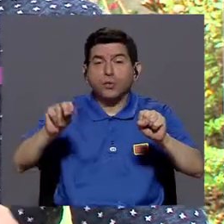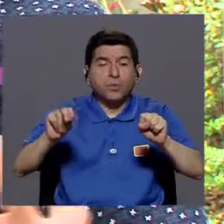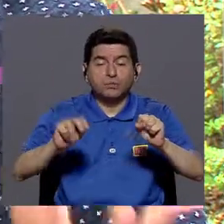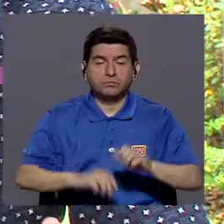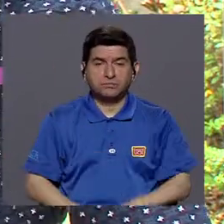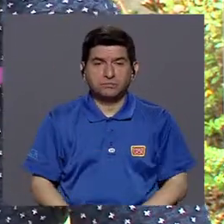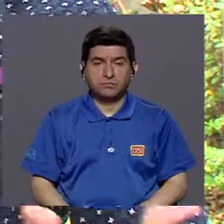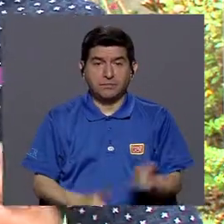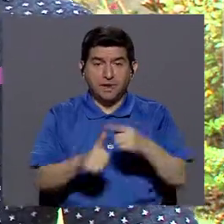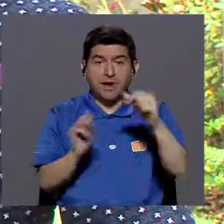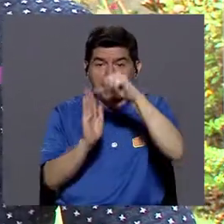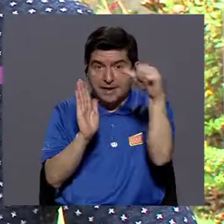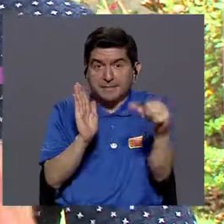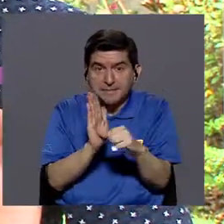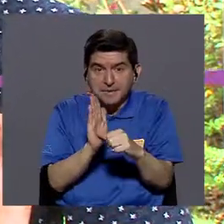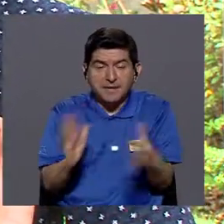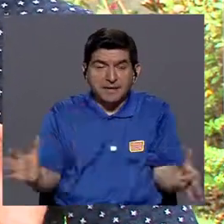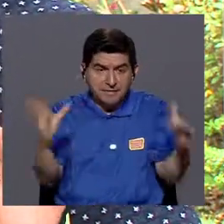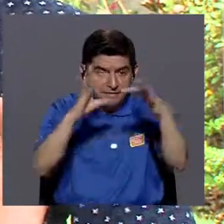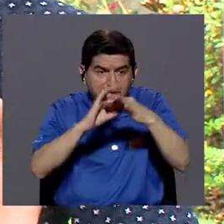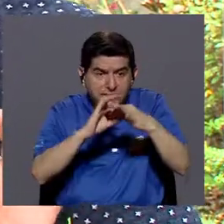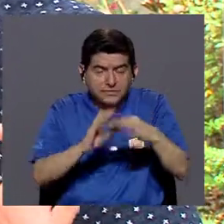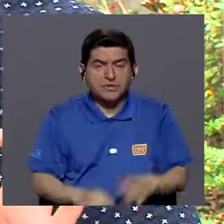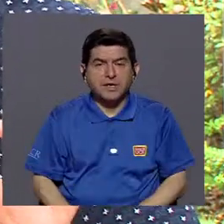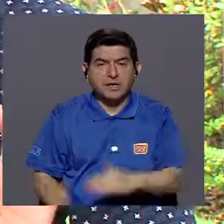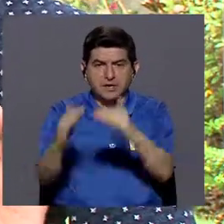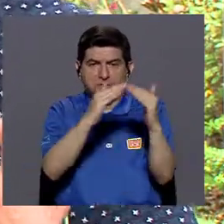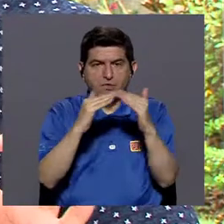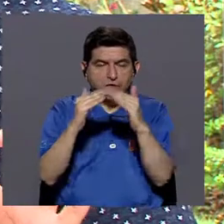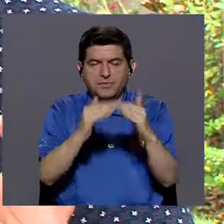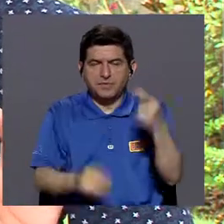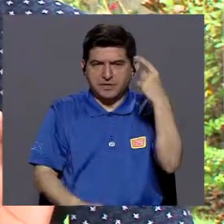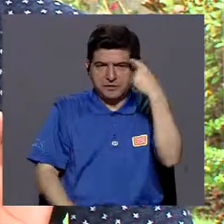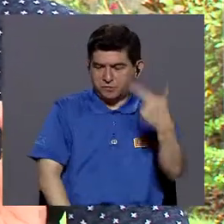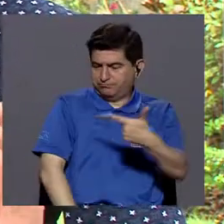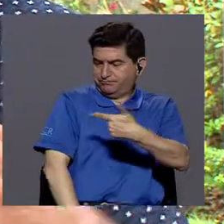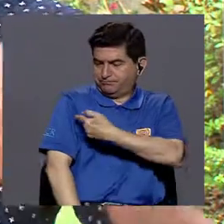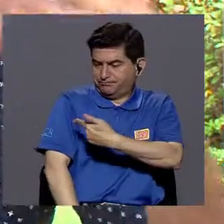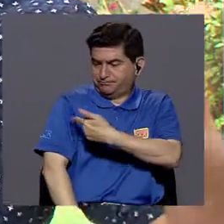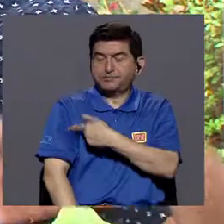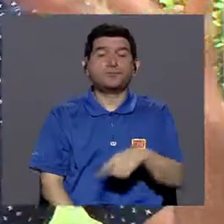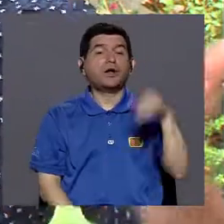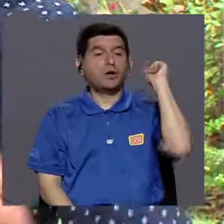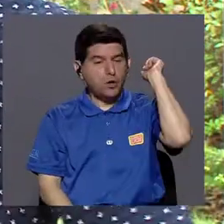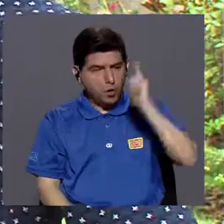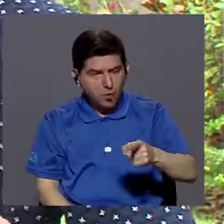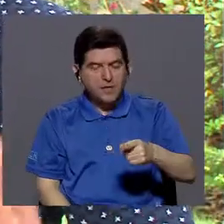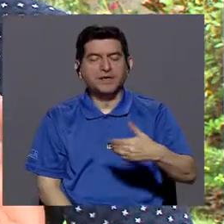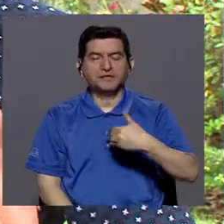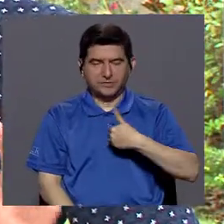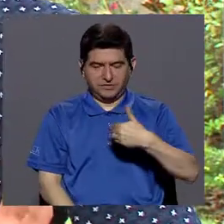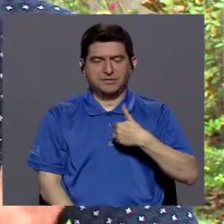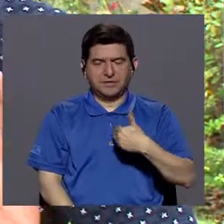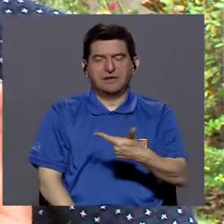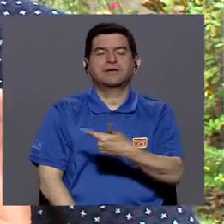es esa vacunación? Si es obligatoria o no es obligatoria. Y desde ese primer artículo que versa sobre las poblaciones a vacunarse,